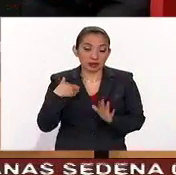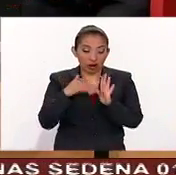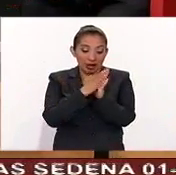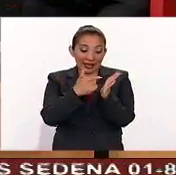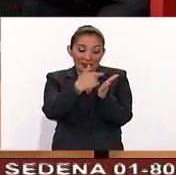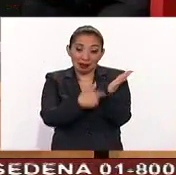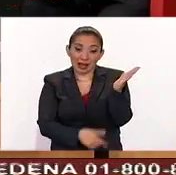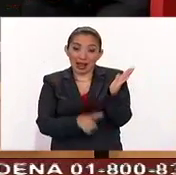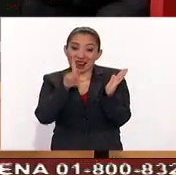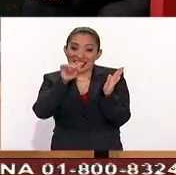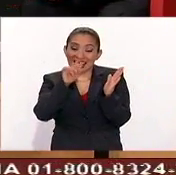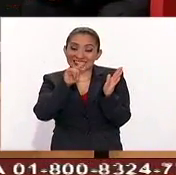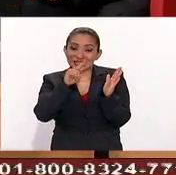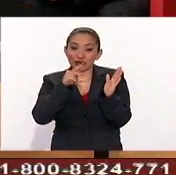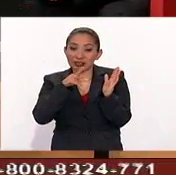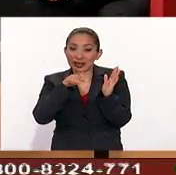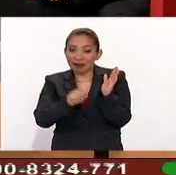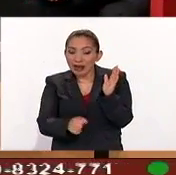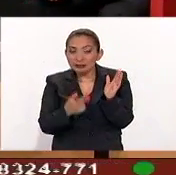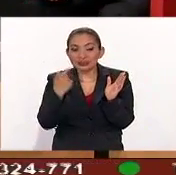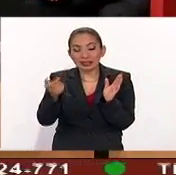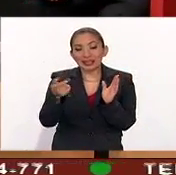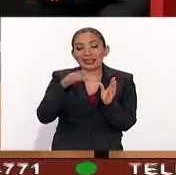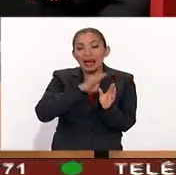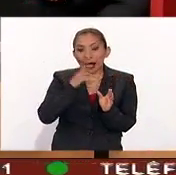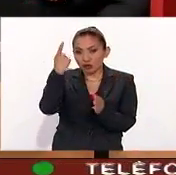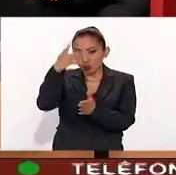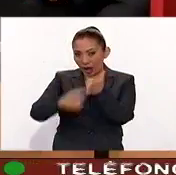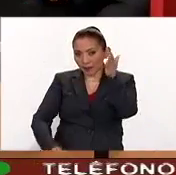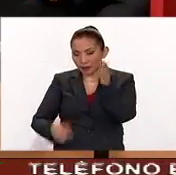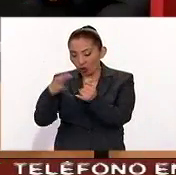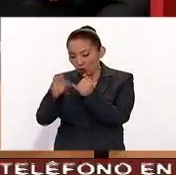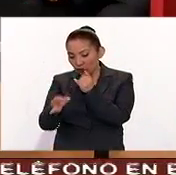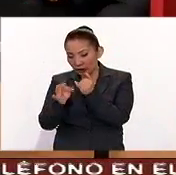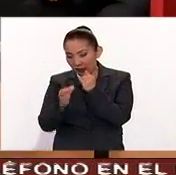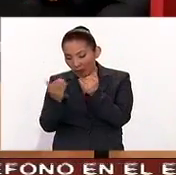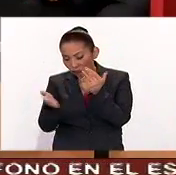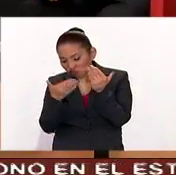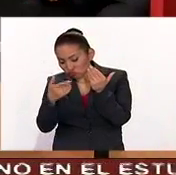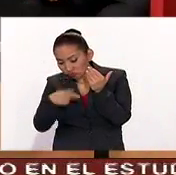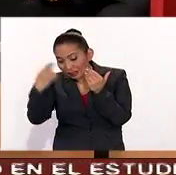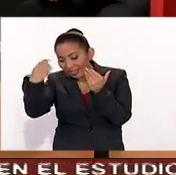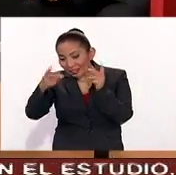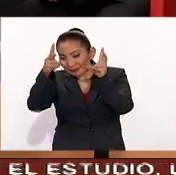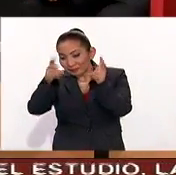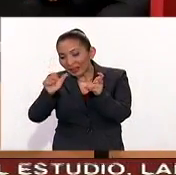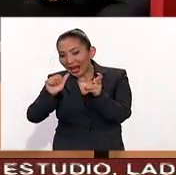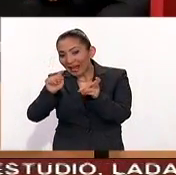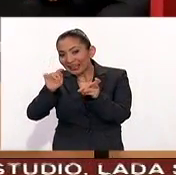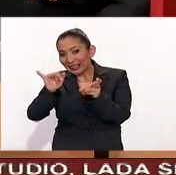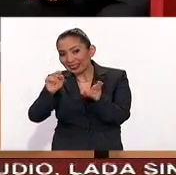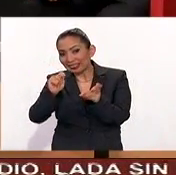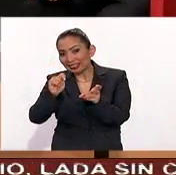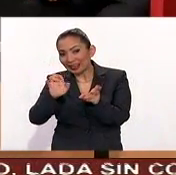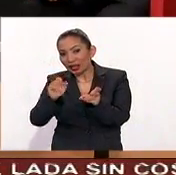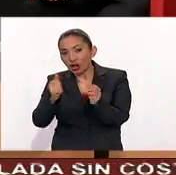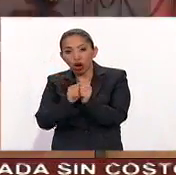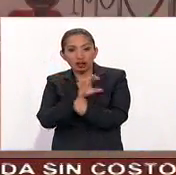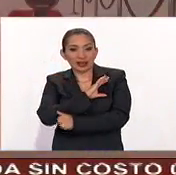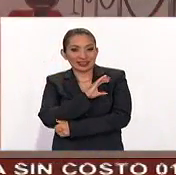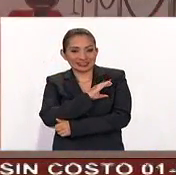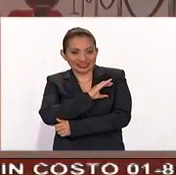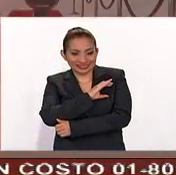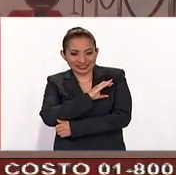libro las exclusivas por eso está este libro y además hay un capítulo al final que se llama al cliente con cariño claro